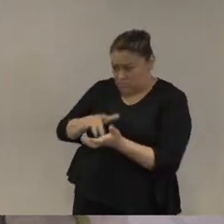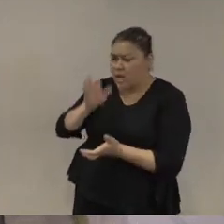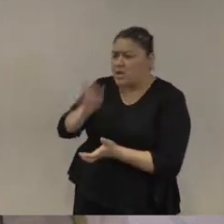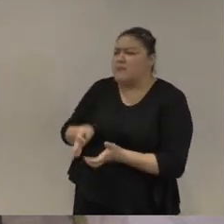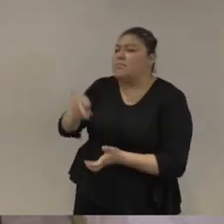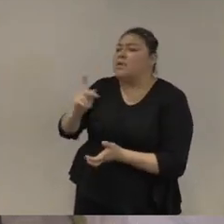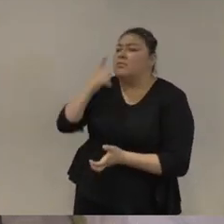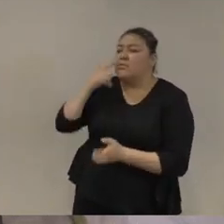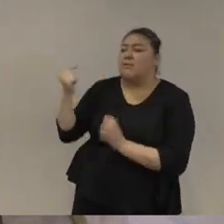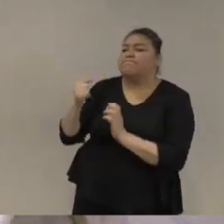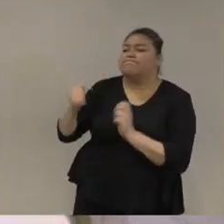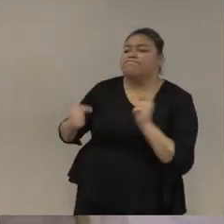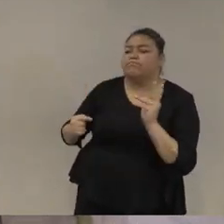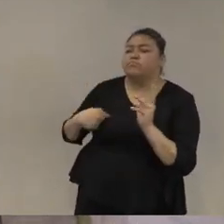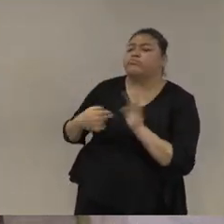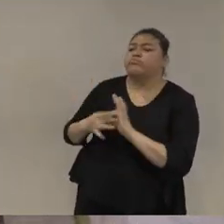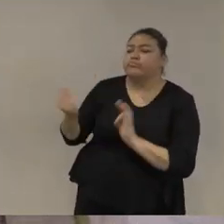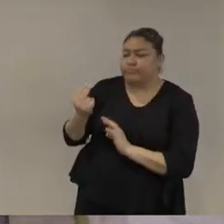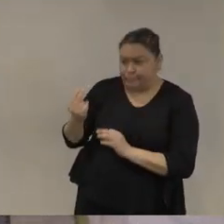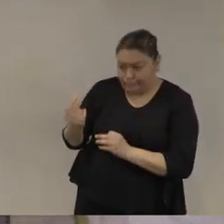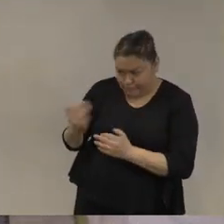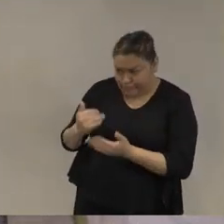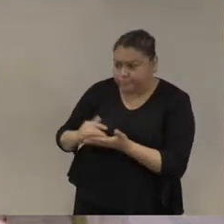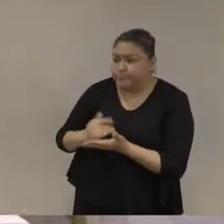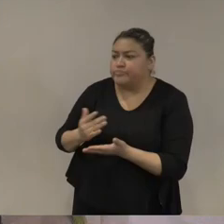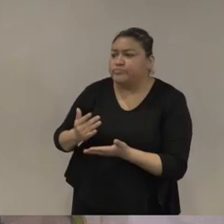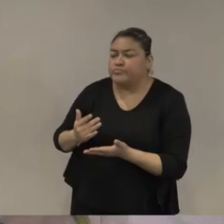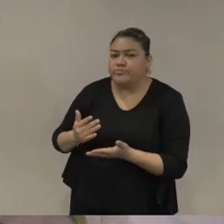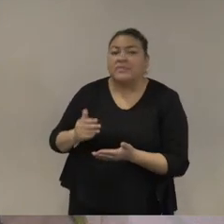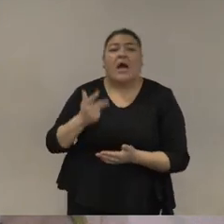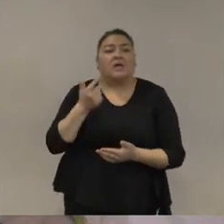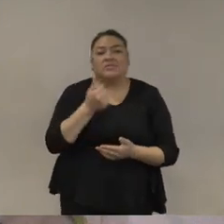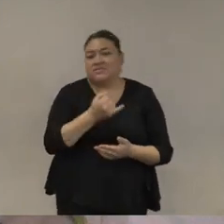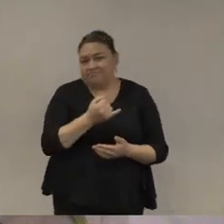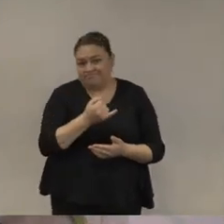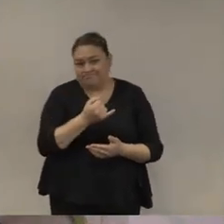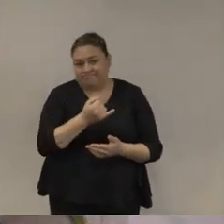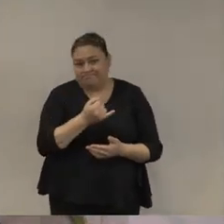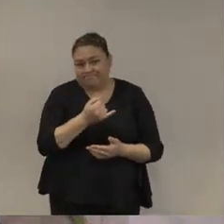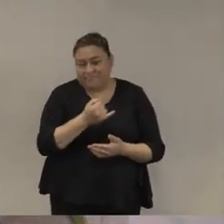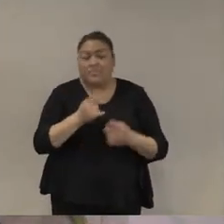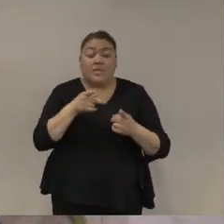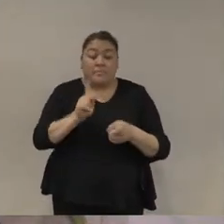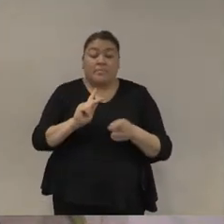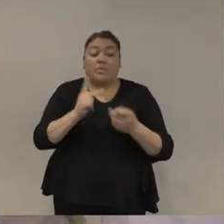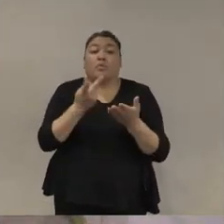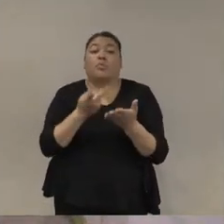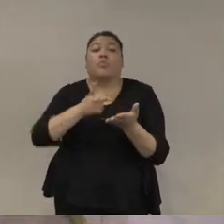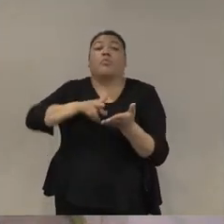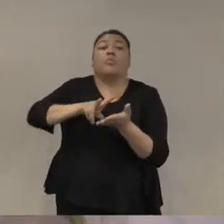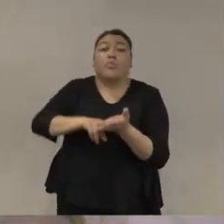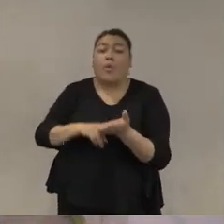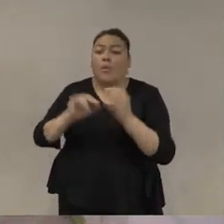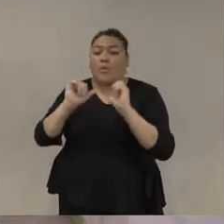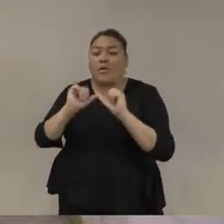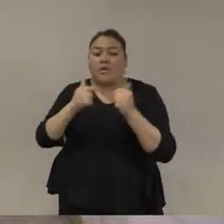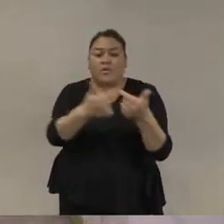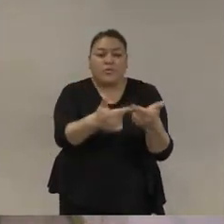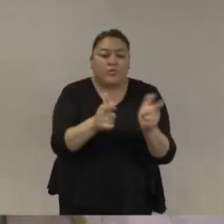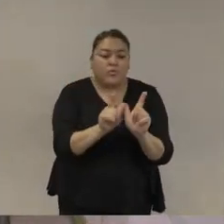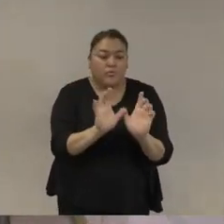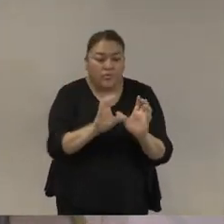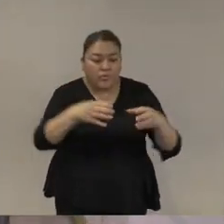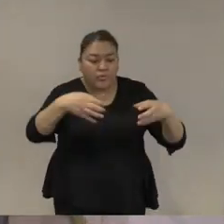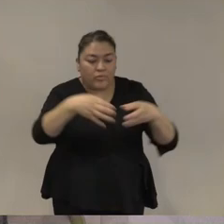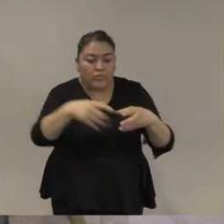en esa relación de clara dependencia pero a la par un empoderamiento de las organizaciones criminales y de